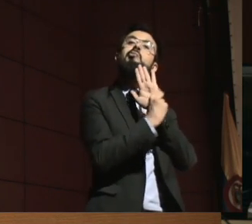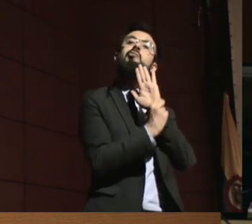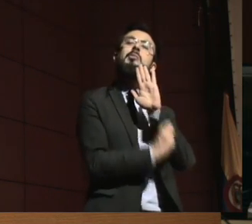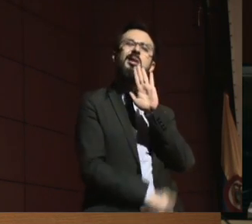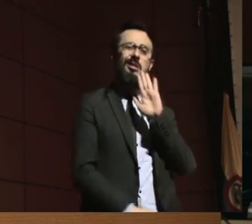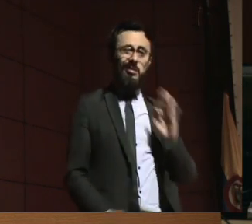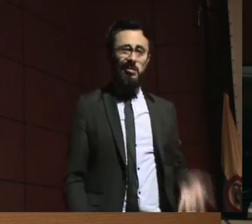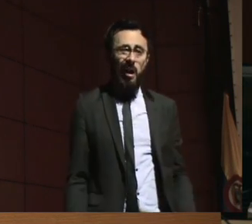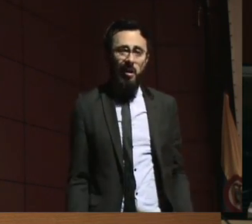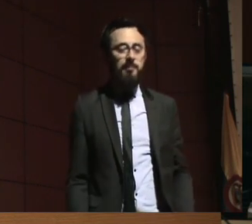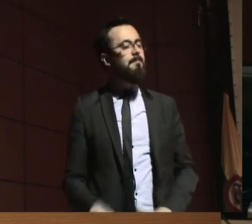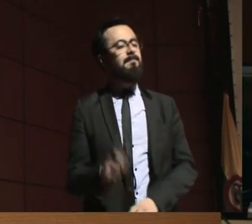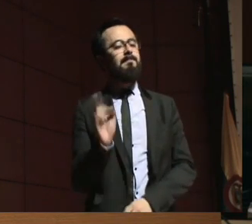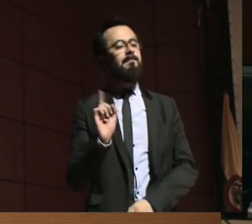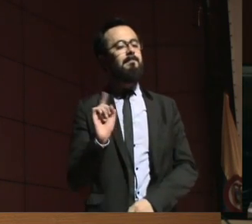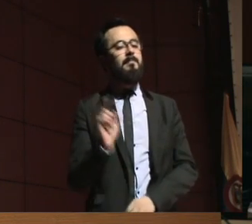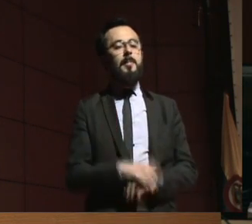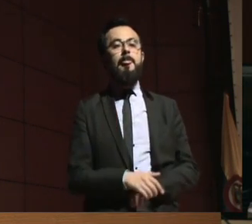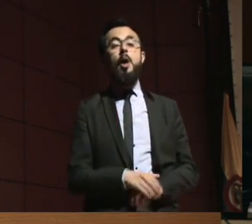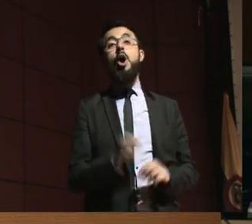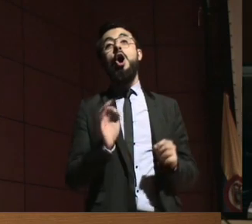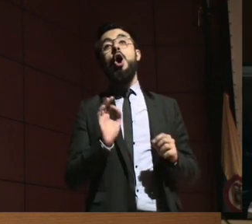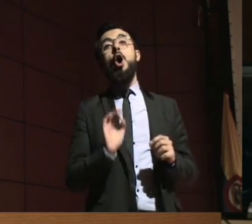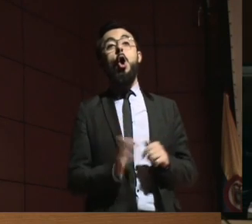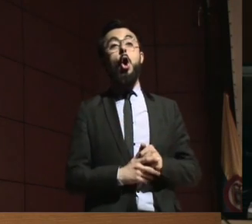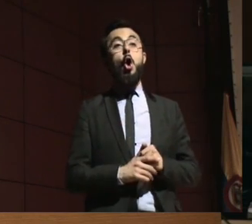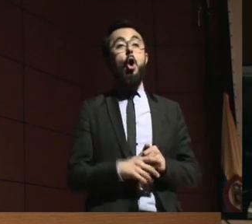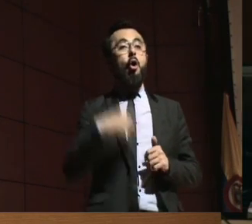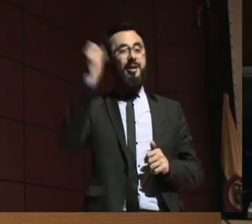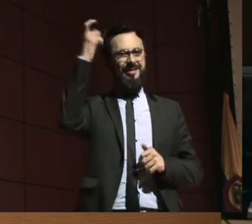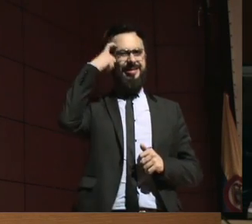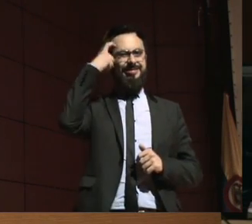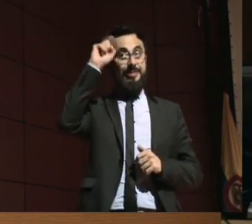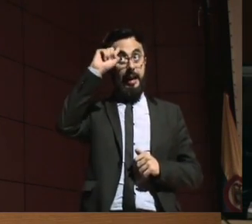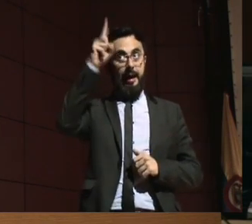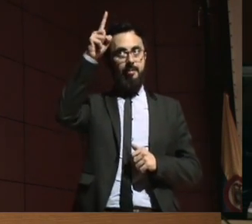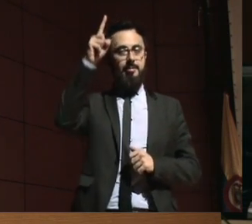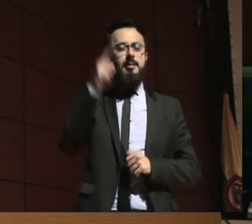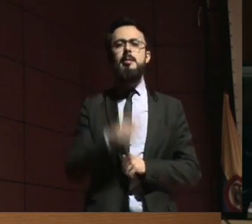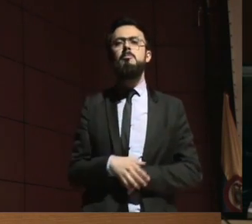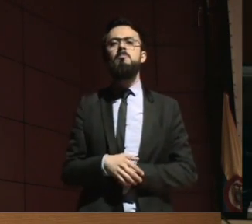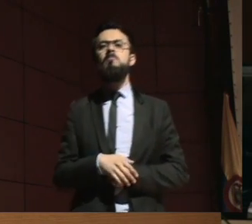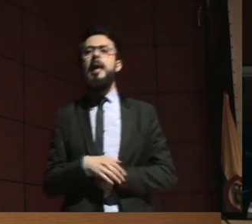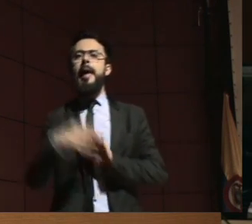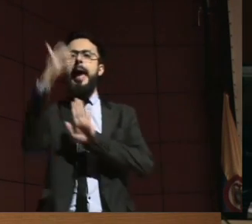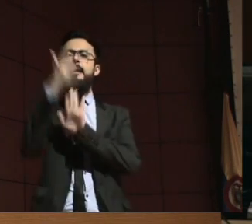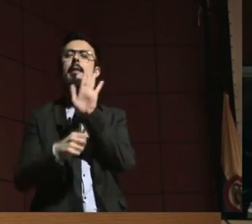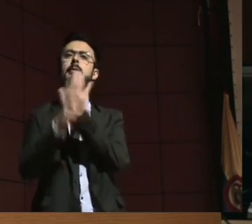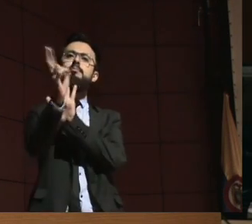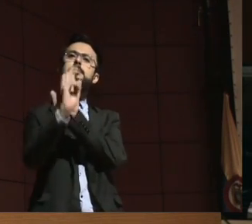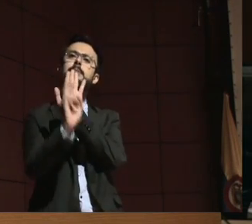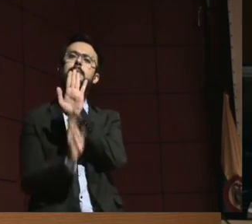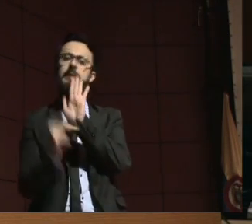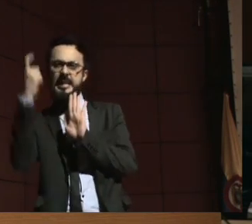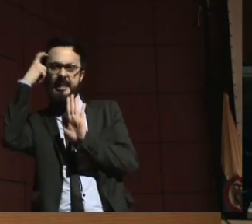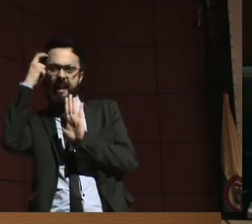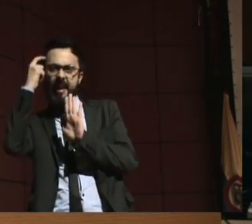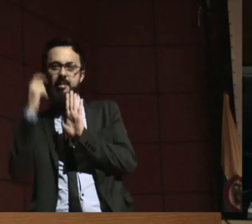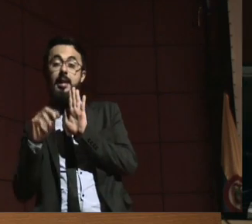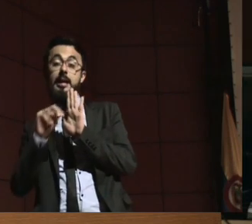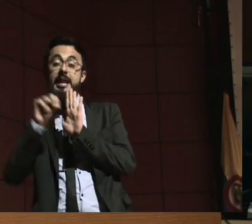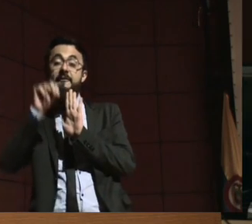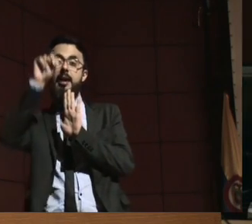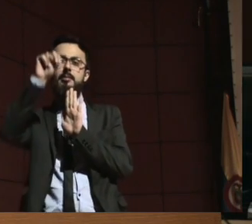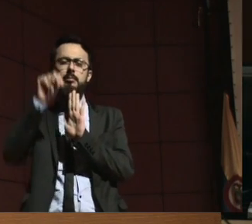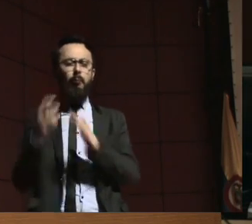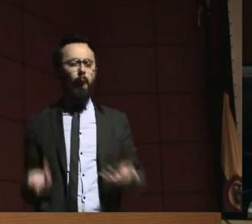Esto no es una revisión del coeficiente intelectual ni de la capacidad, no, nada de eso, porque volveríamos a entrar donde